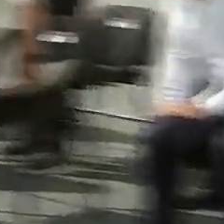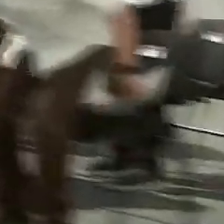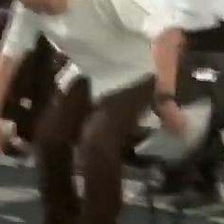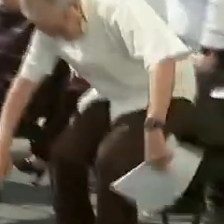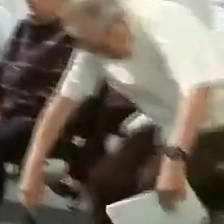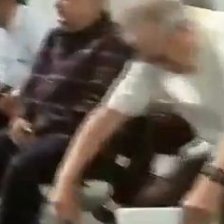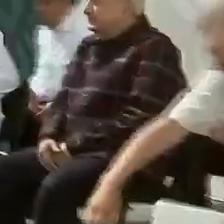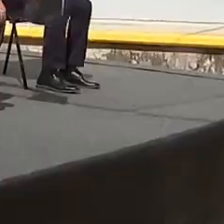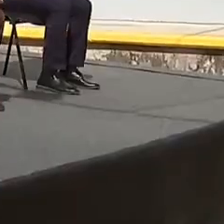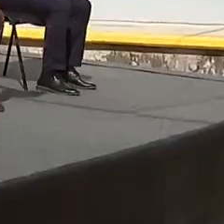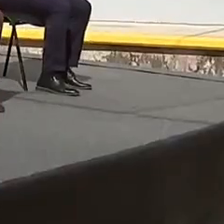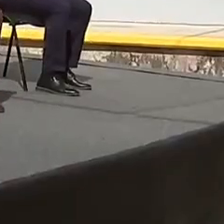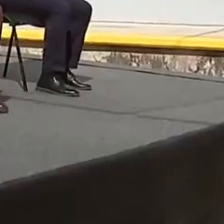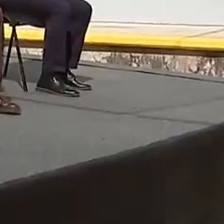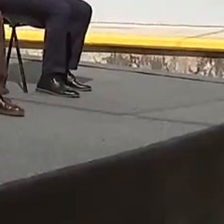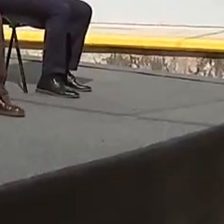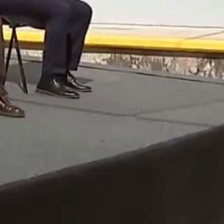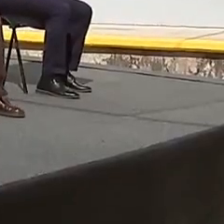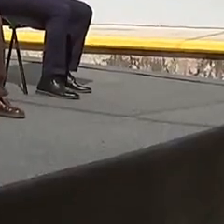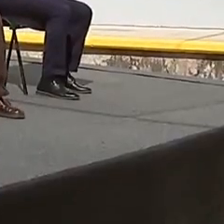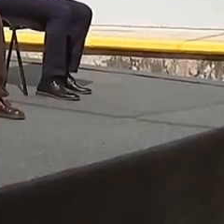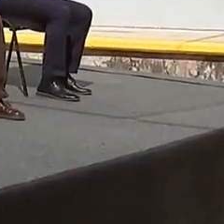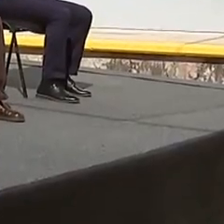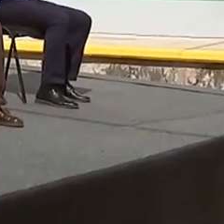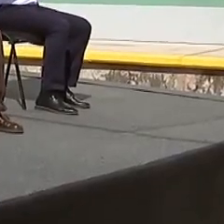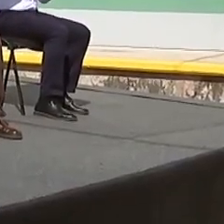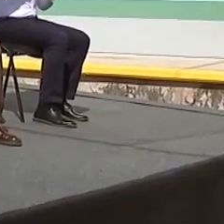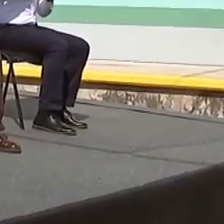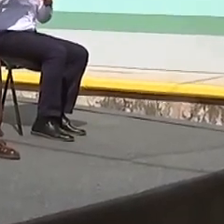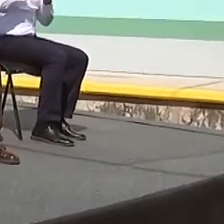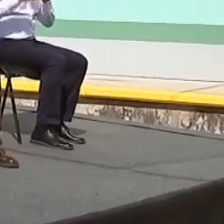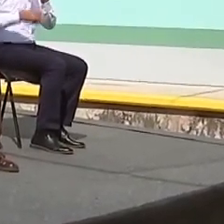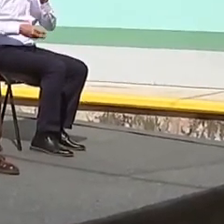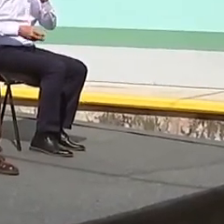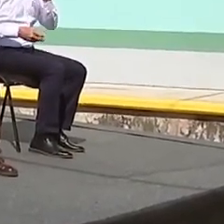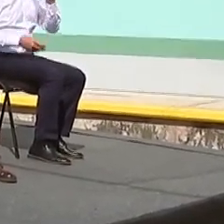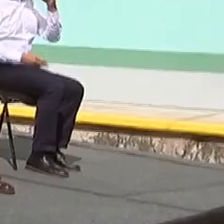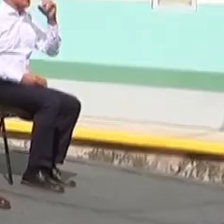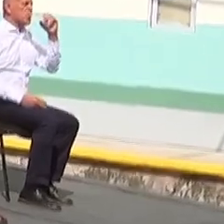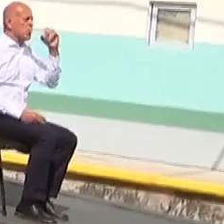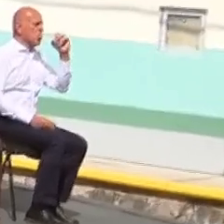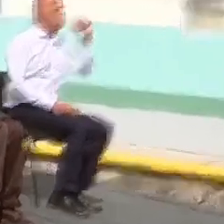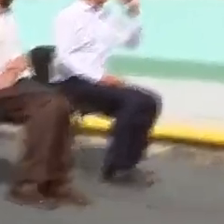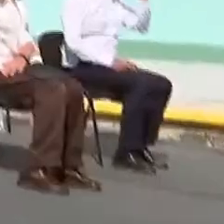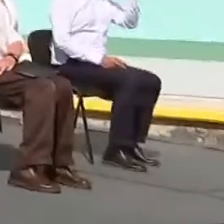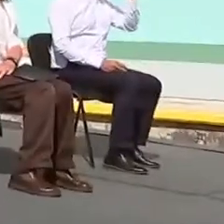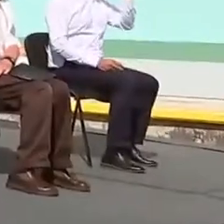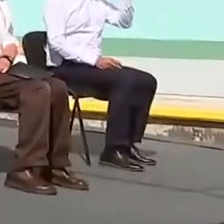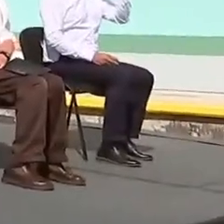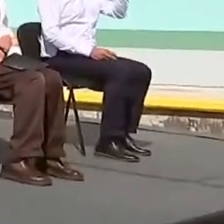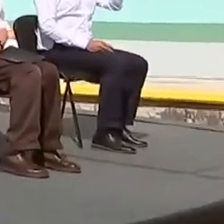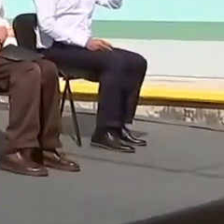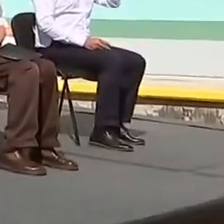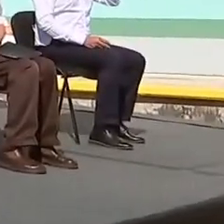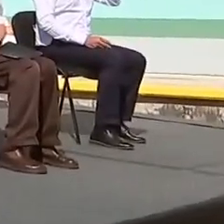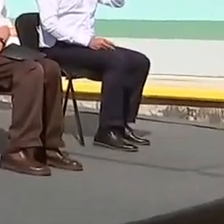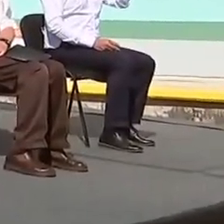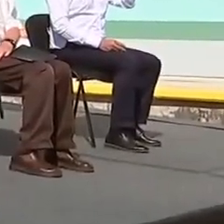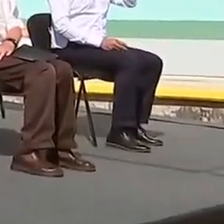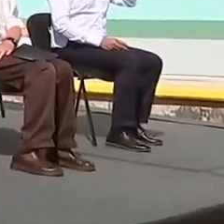Procedemos con las palabras de bienvenida del gobernador constitucional del Estado de Morelos, Cuauhtémoc Blanco Bravo.